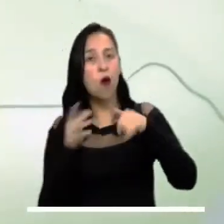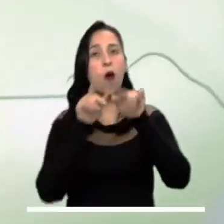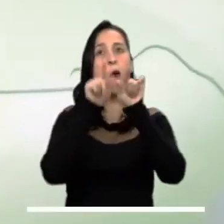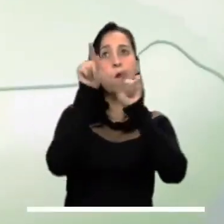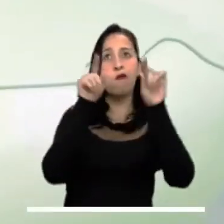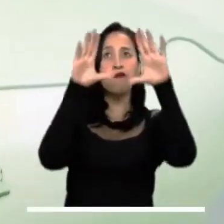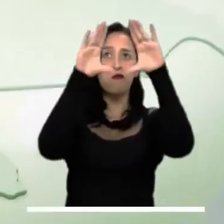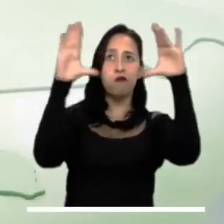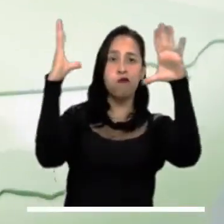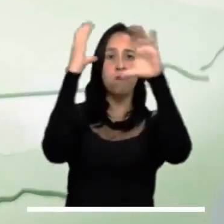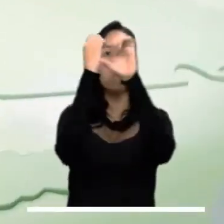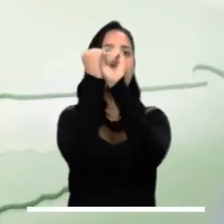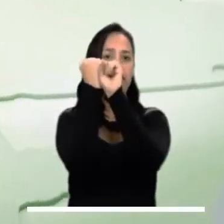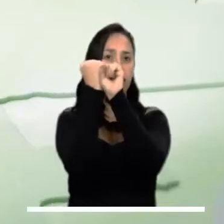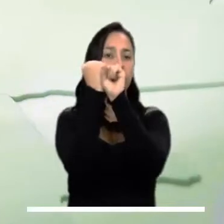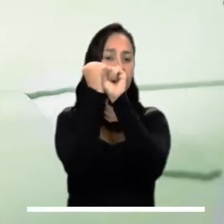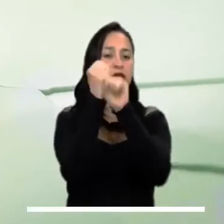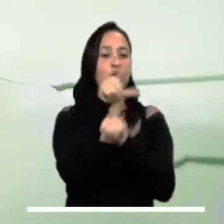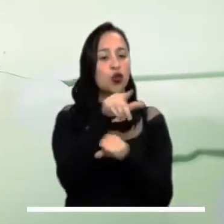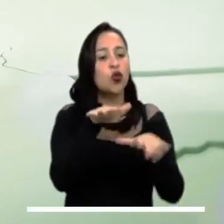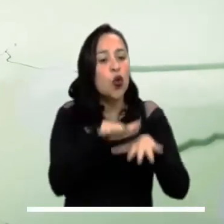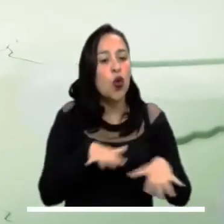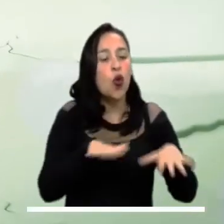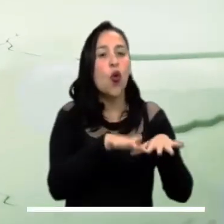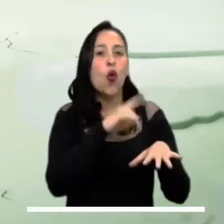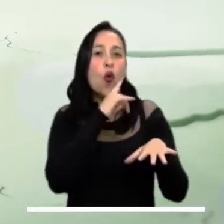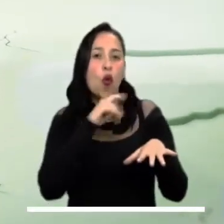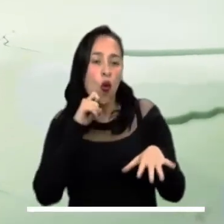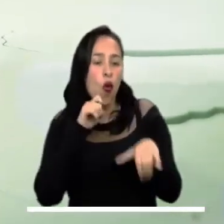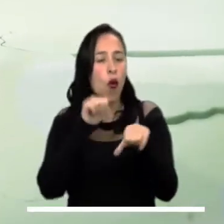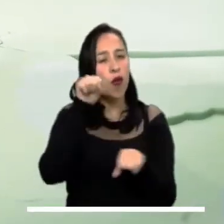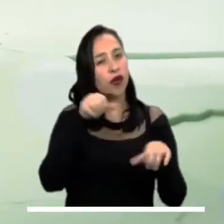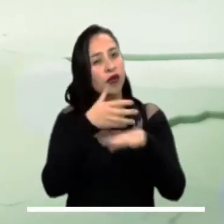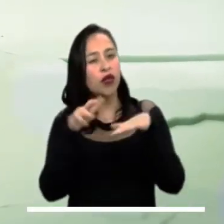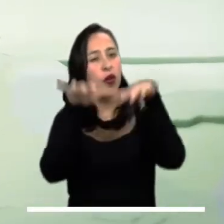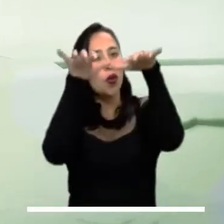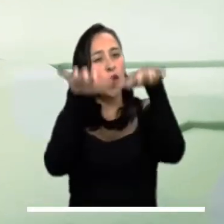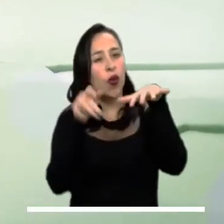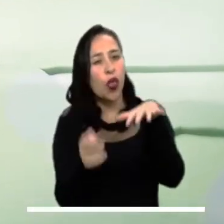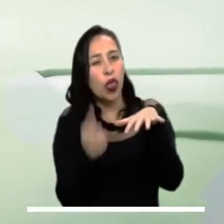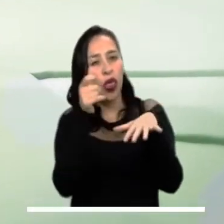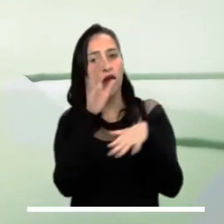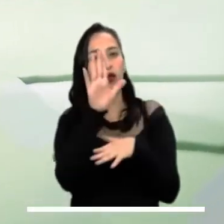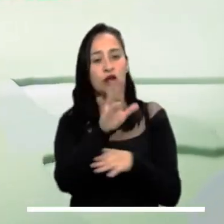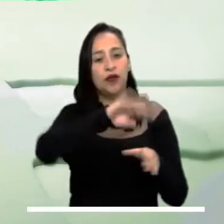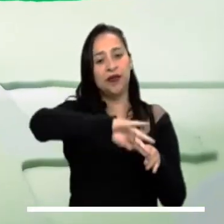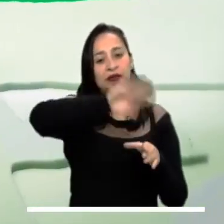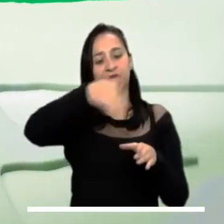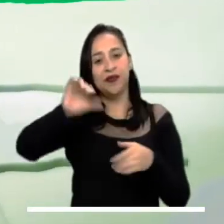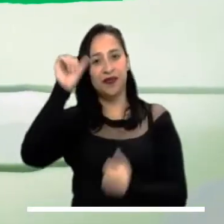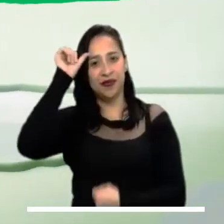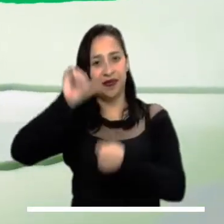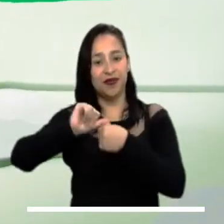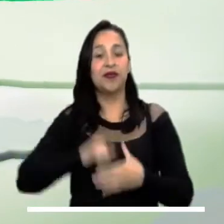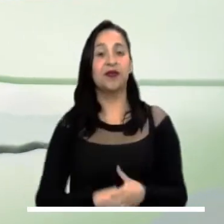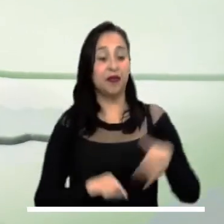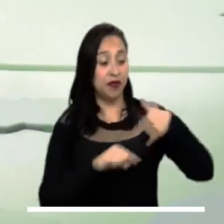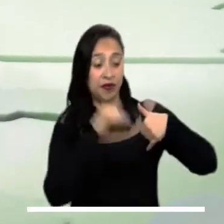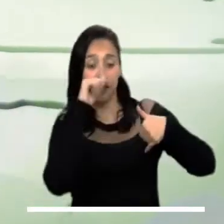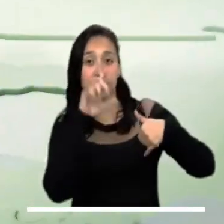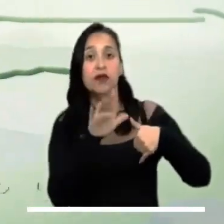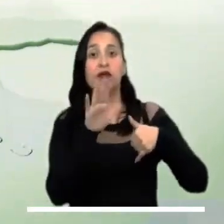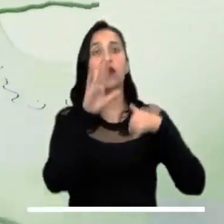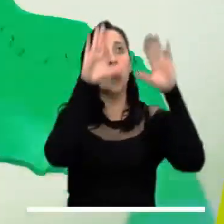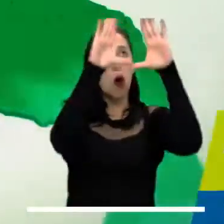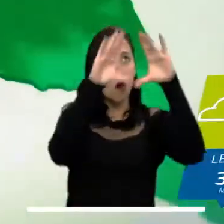En la Orinoquía se podrá observar un cielo ligeramente nublado. A pesar de que se prevé tiempo seco, pueden caer lluvias suaves en el pie de Monte de Arauca.